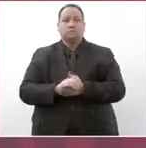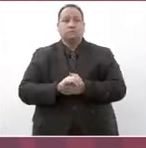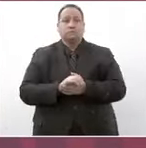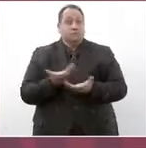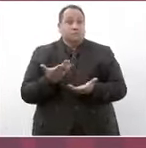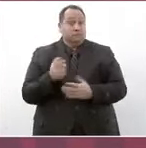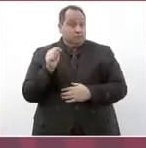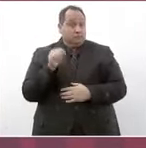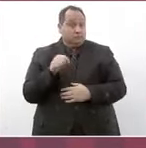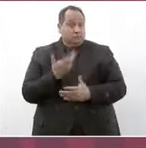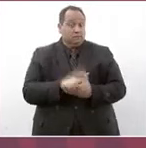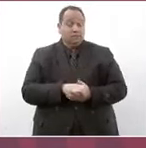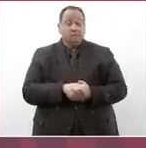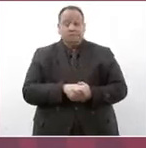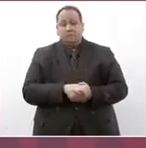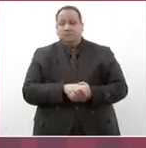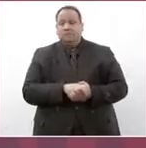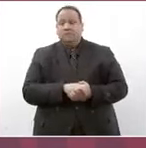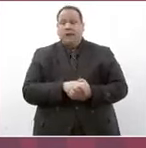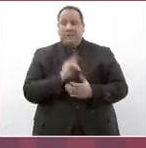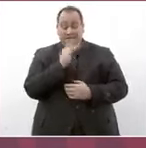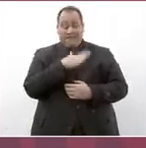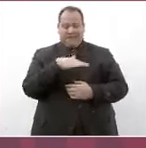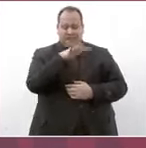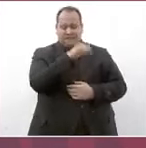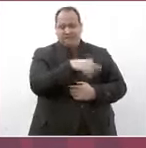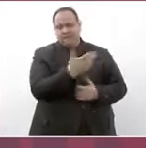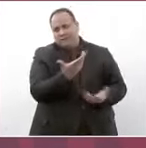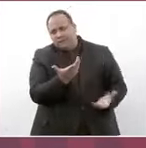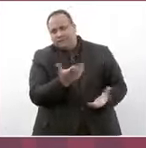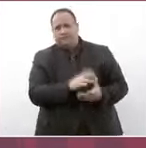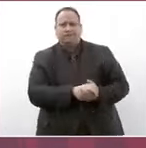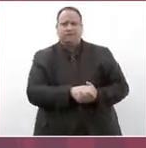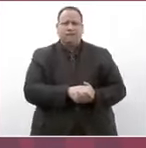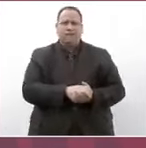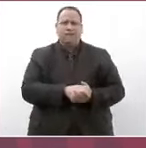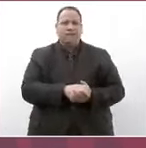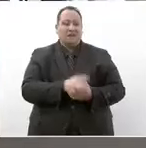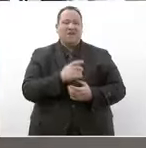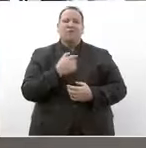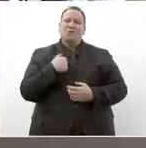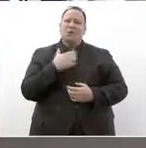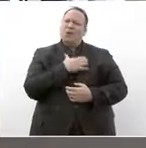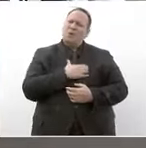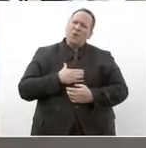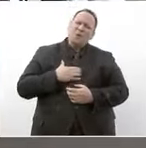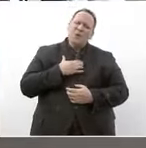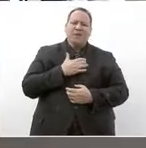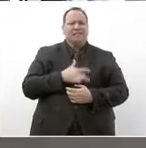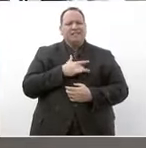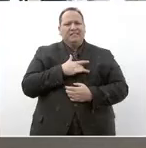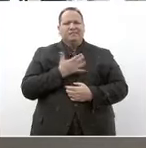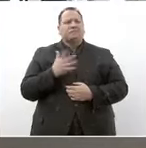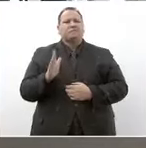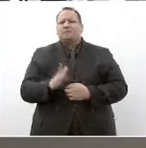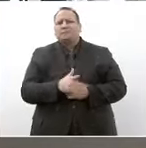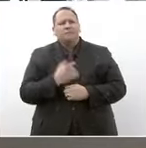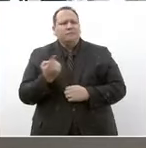en tijuana pues estoy muy contento porque